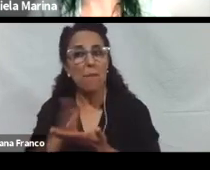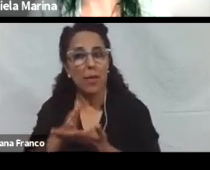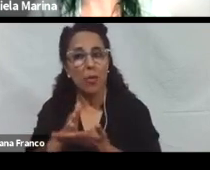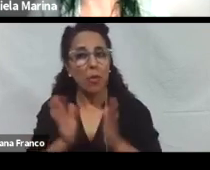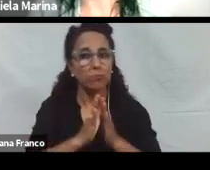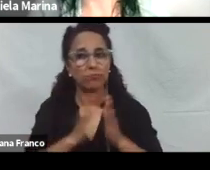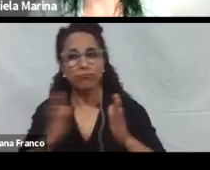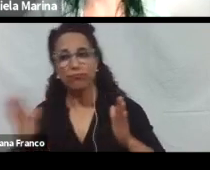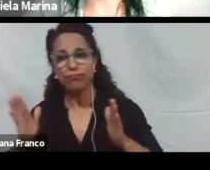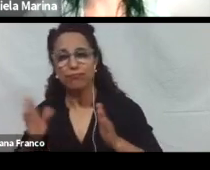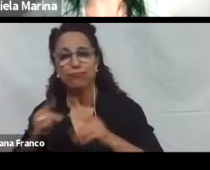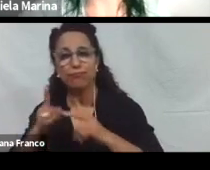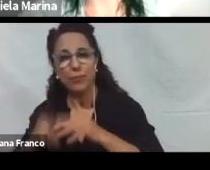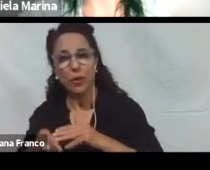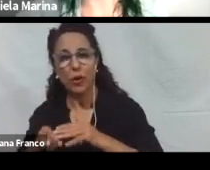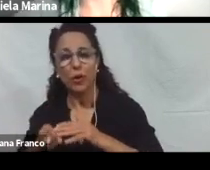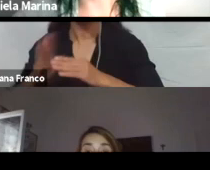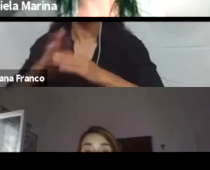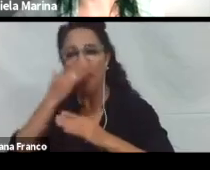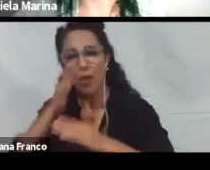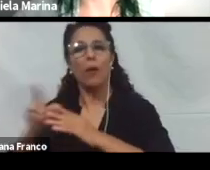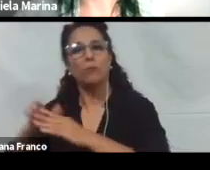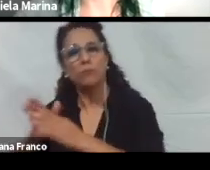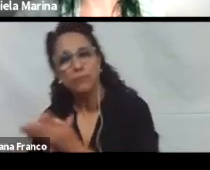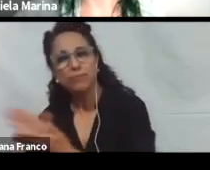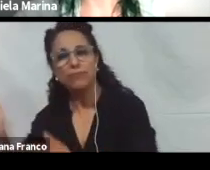empezamos con la presentación.